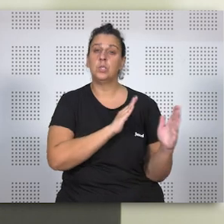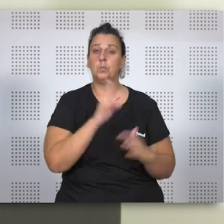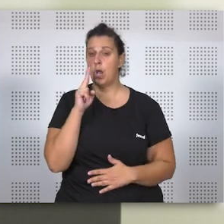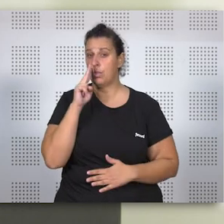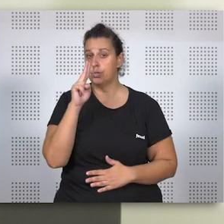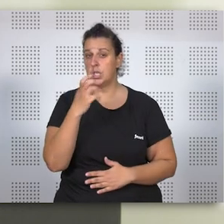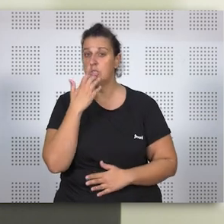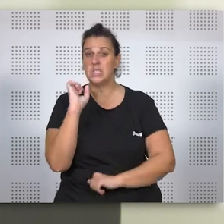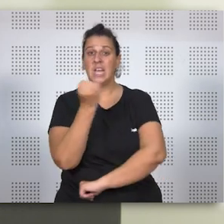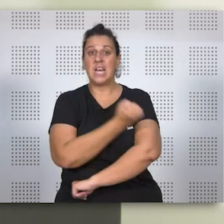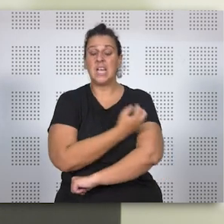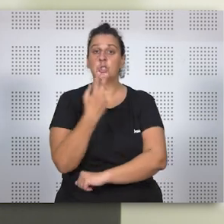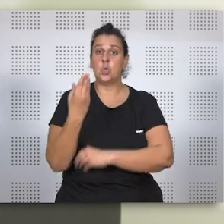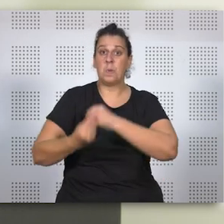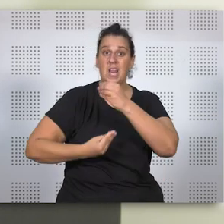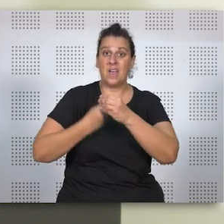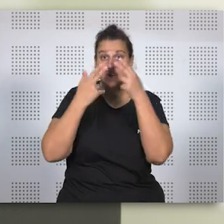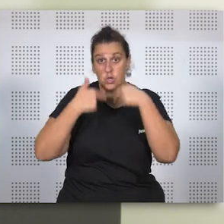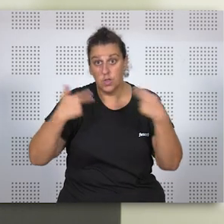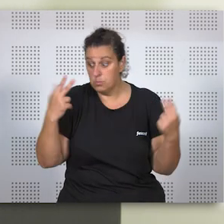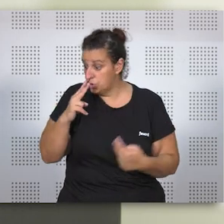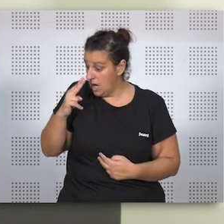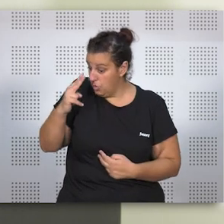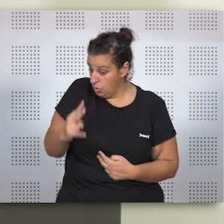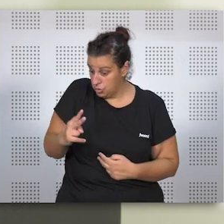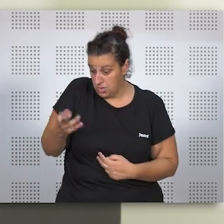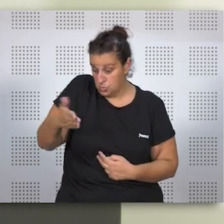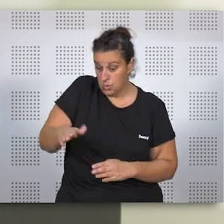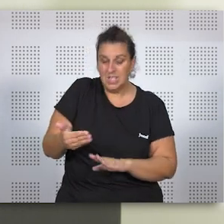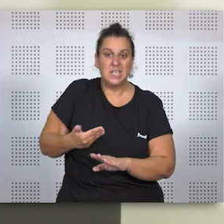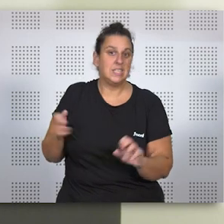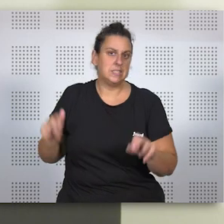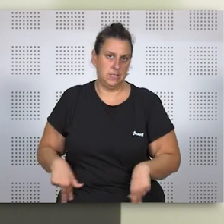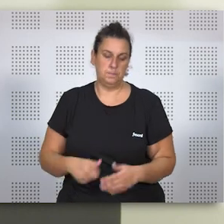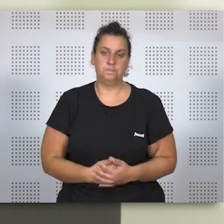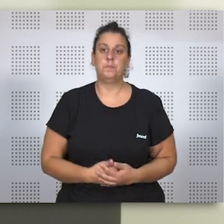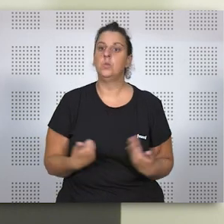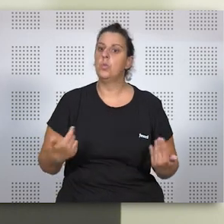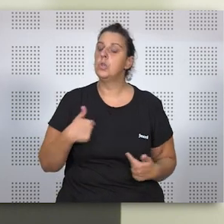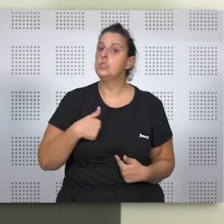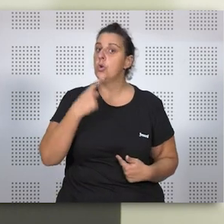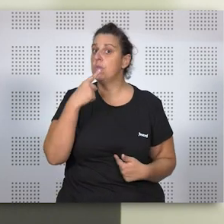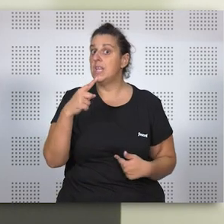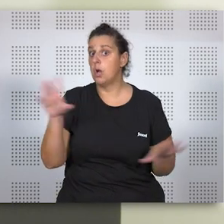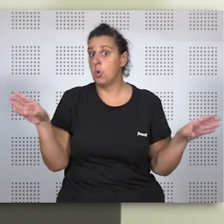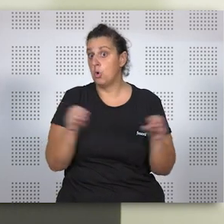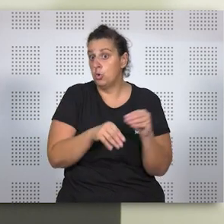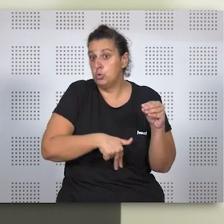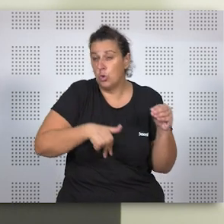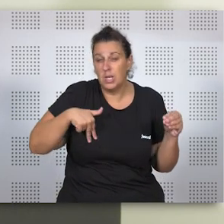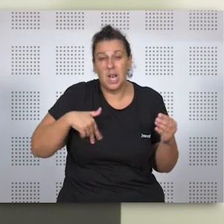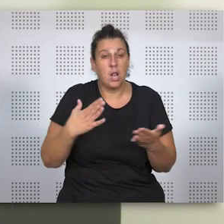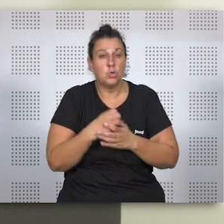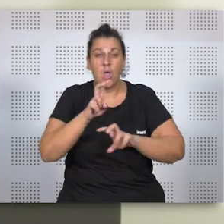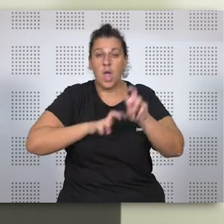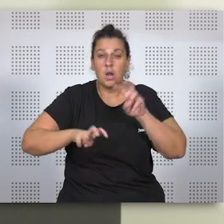pareja de hecho no lo puedas acreditar con esos dos años de antelación al fallecimiento. Por tanto, yo diría que como conclusión general de toda